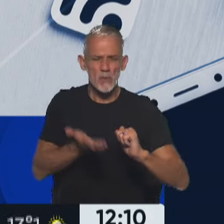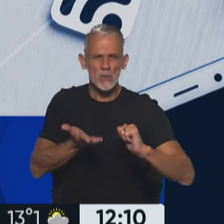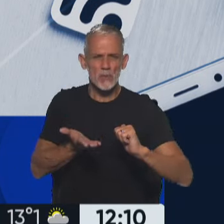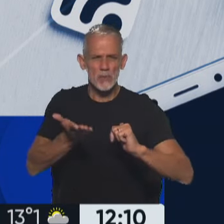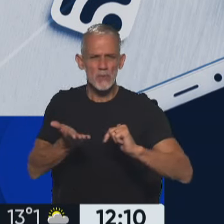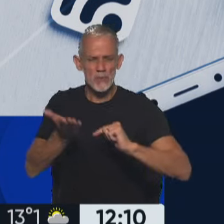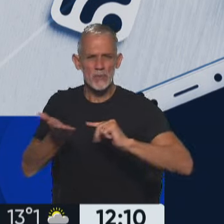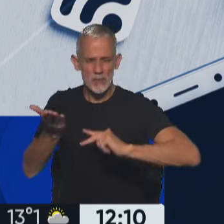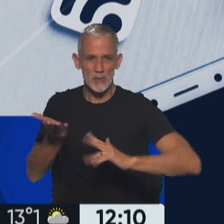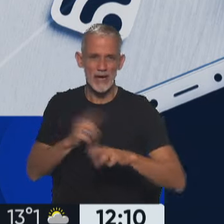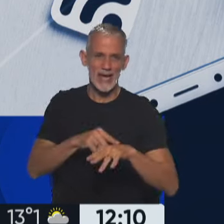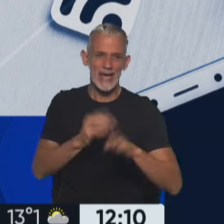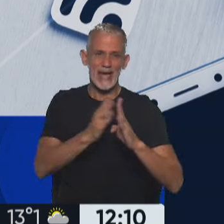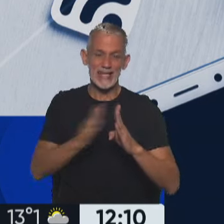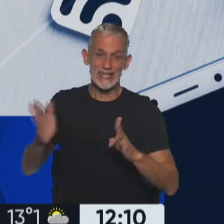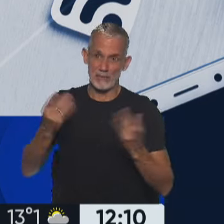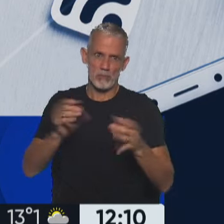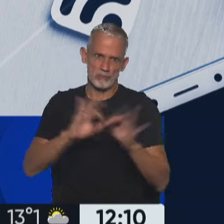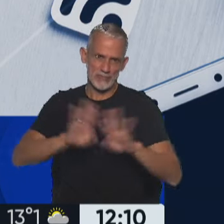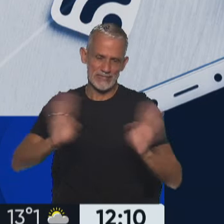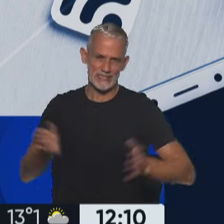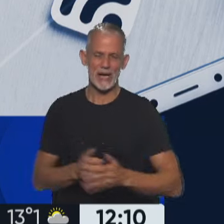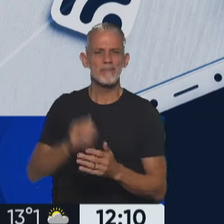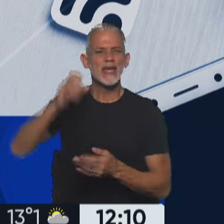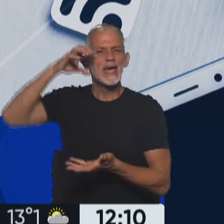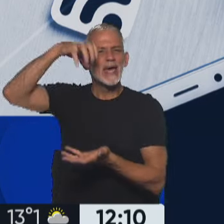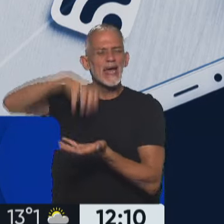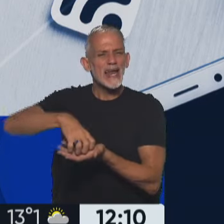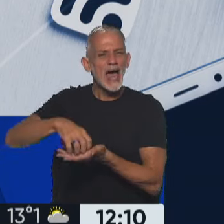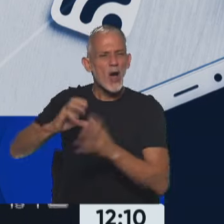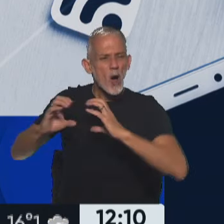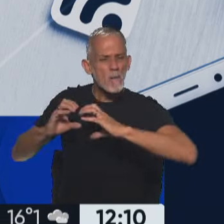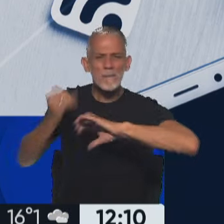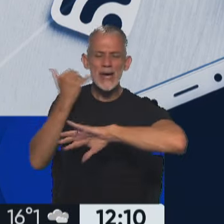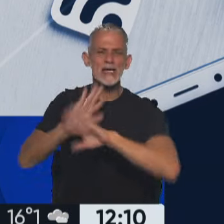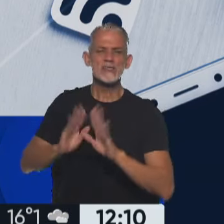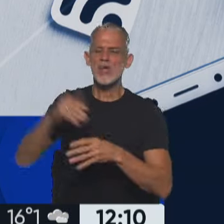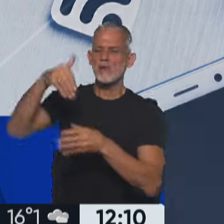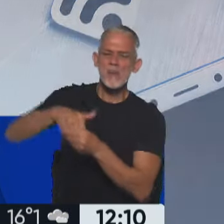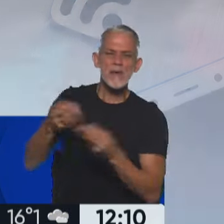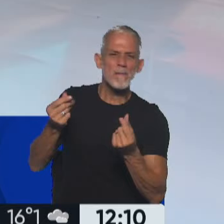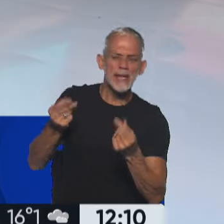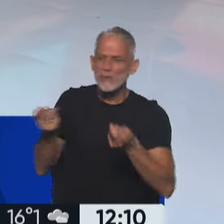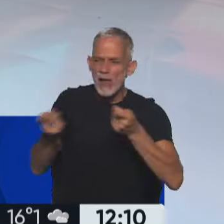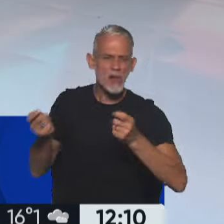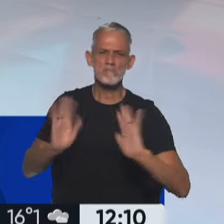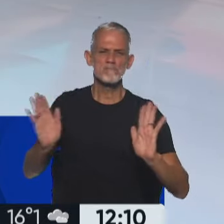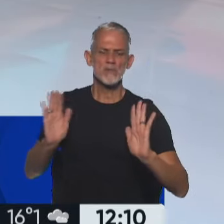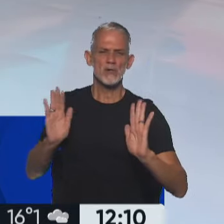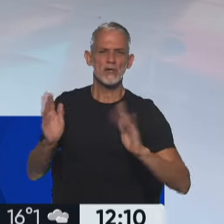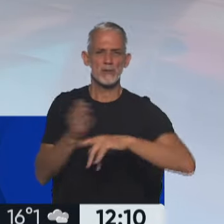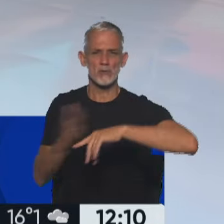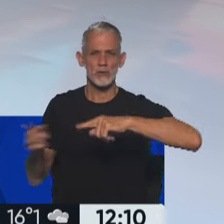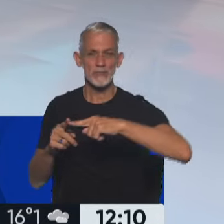en este último tiempo a partir de estas desregulaciones. El ENACON ya no podrá interferir en los precios como podía suceder hasta el momento.